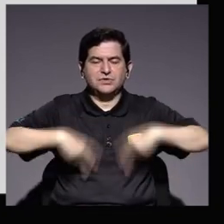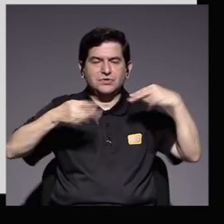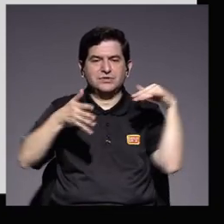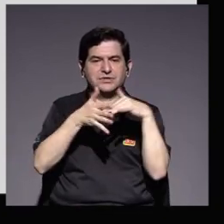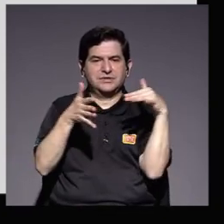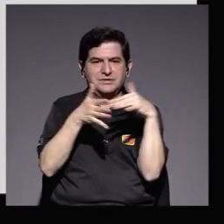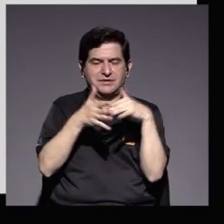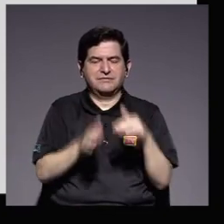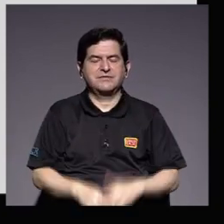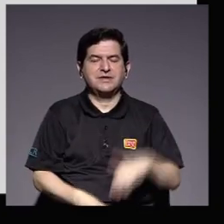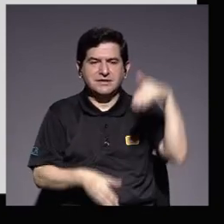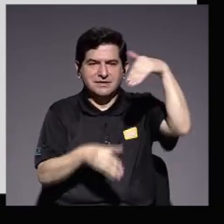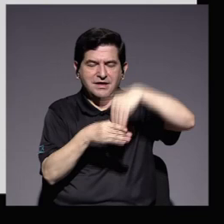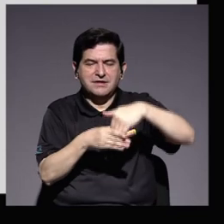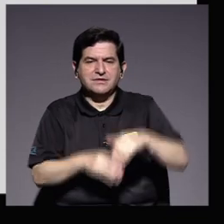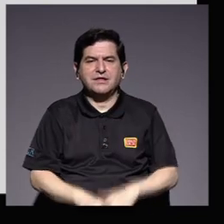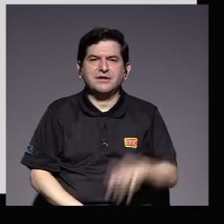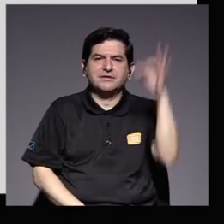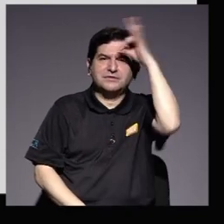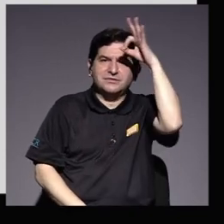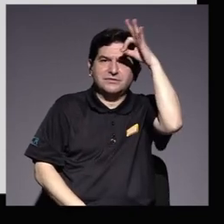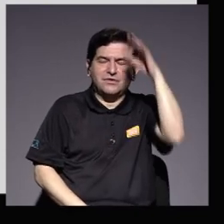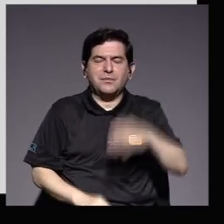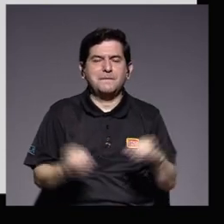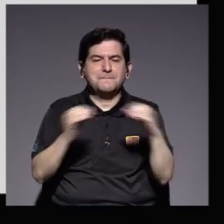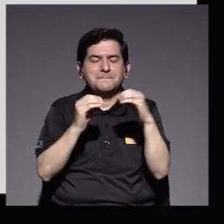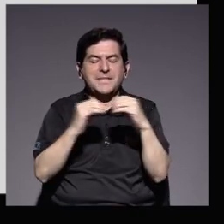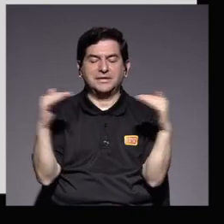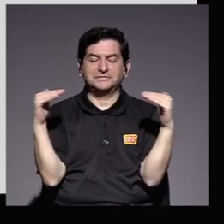enmarcadas en la filosofía de más equidad